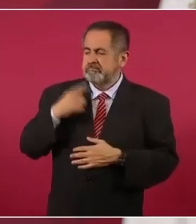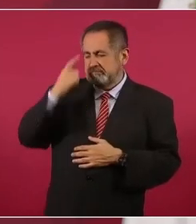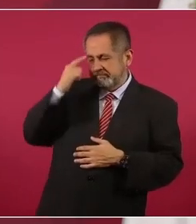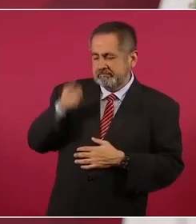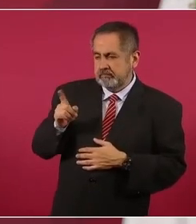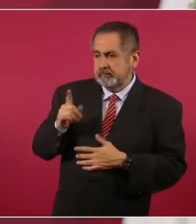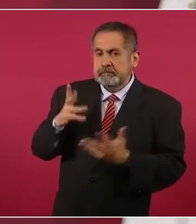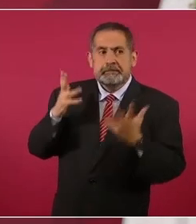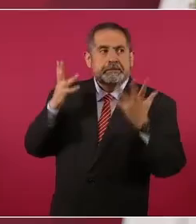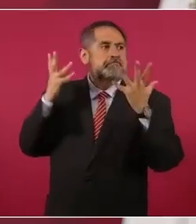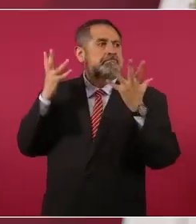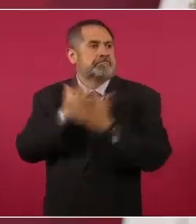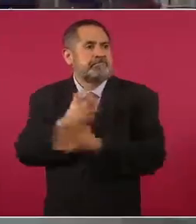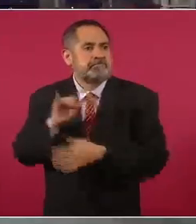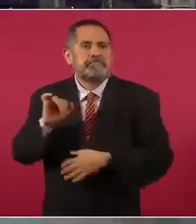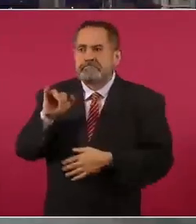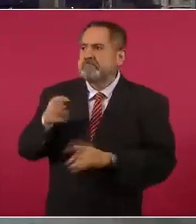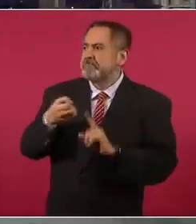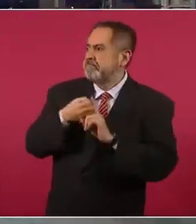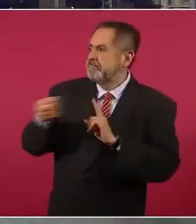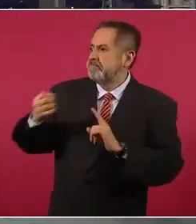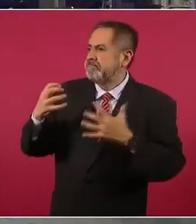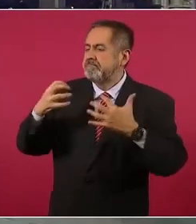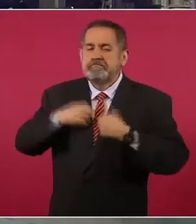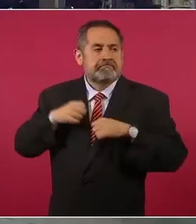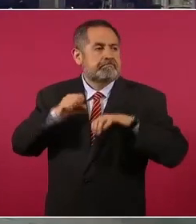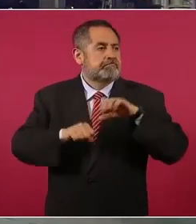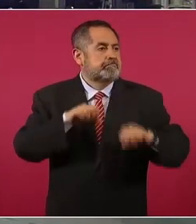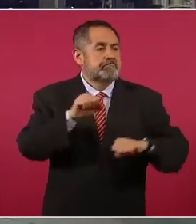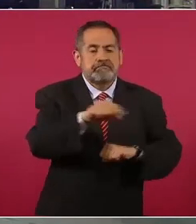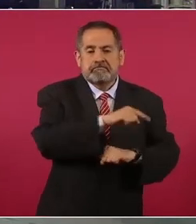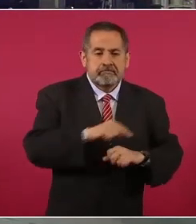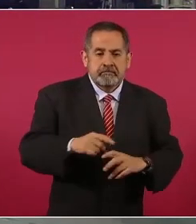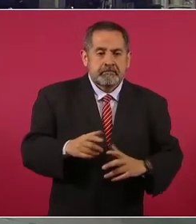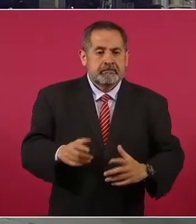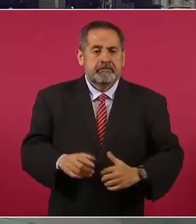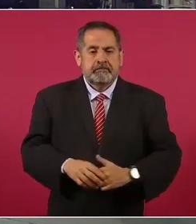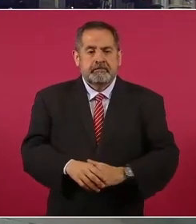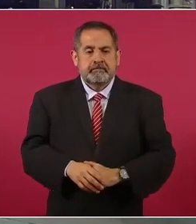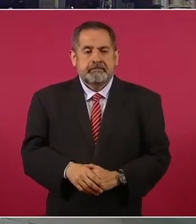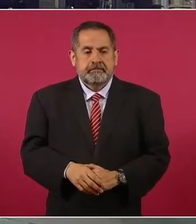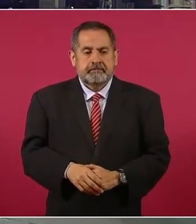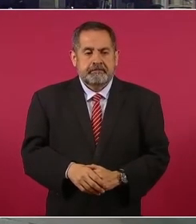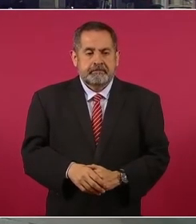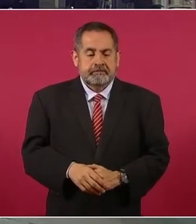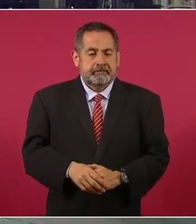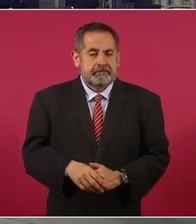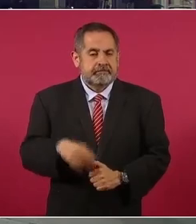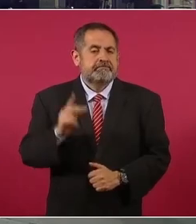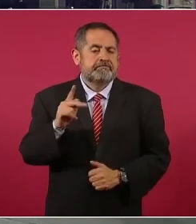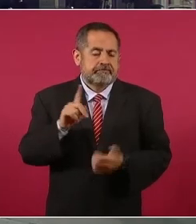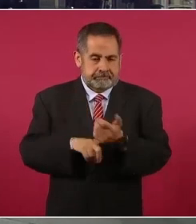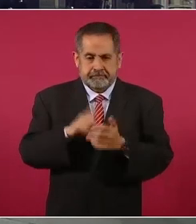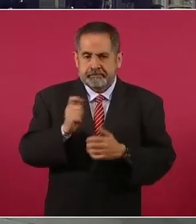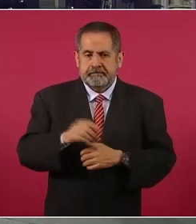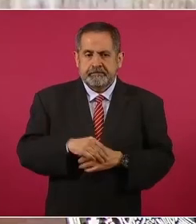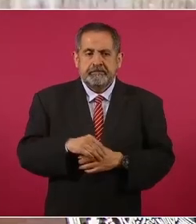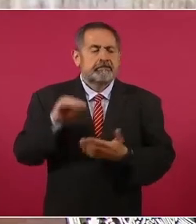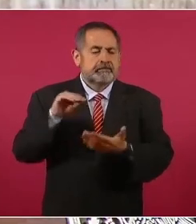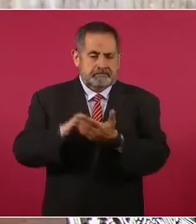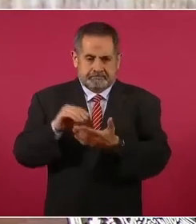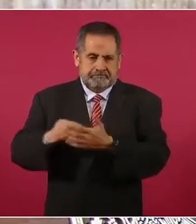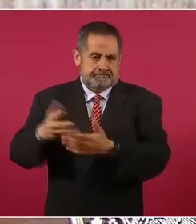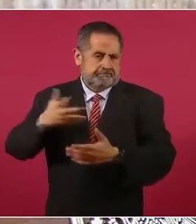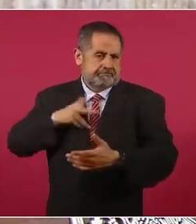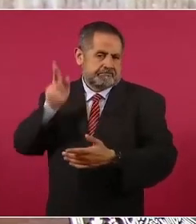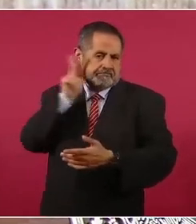pero existen todas las pruebas